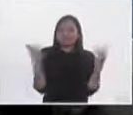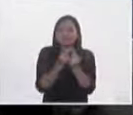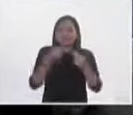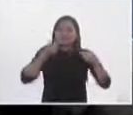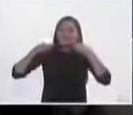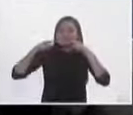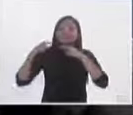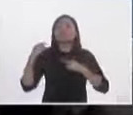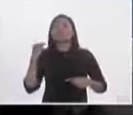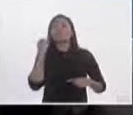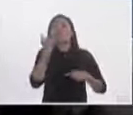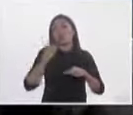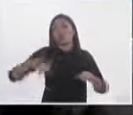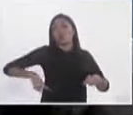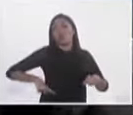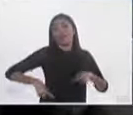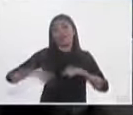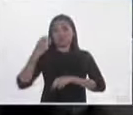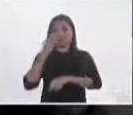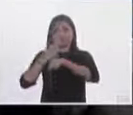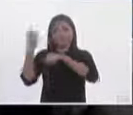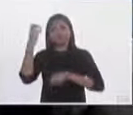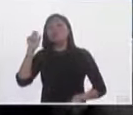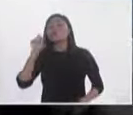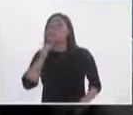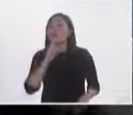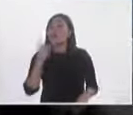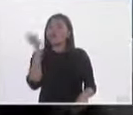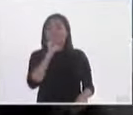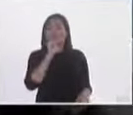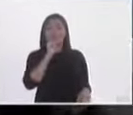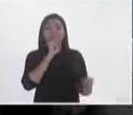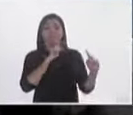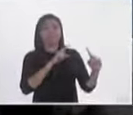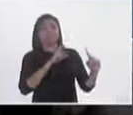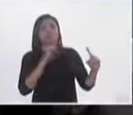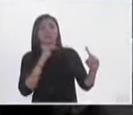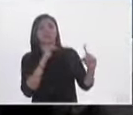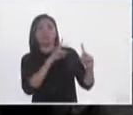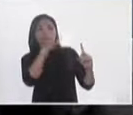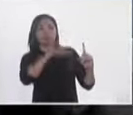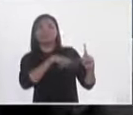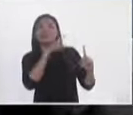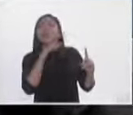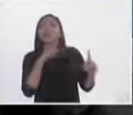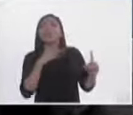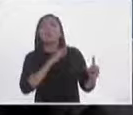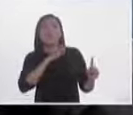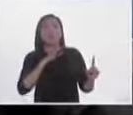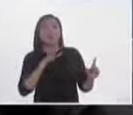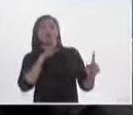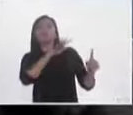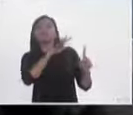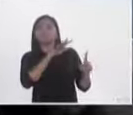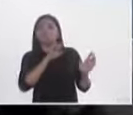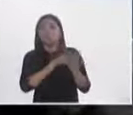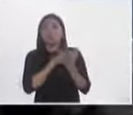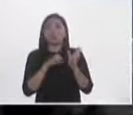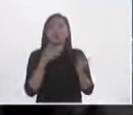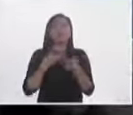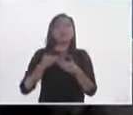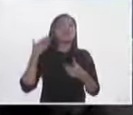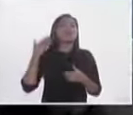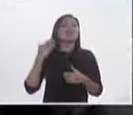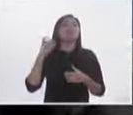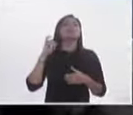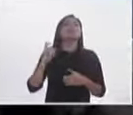estatales que normalmente cuando se mira su desempeño suele ser decepcionante para, en muchos sentidos, ¿no? El último informe